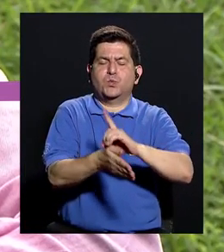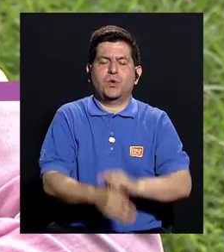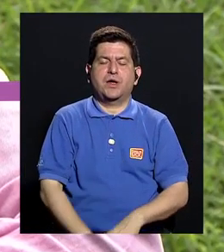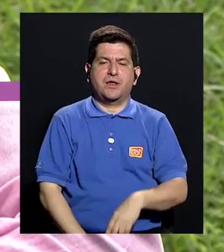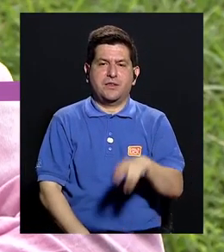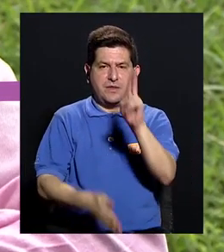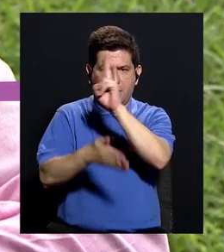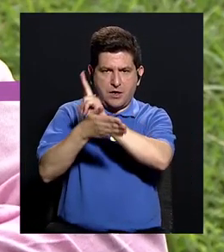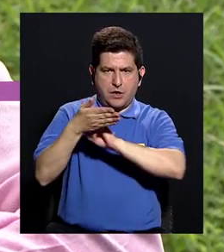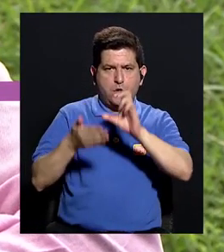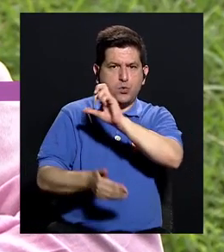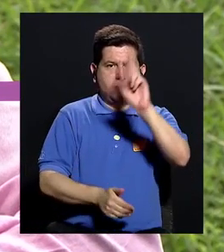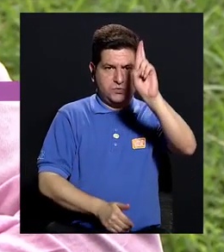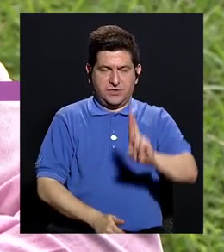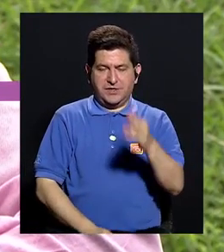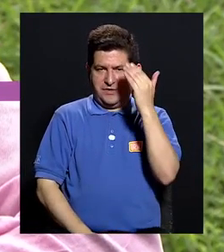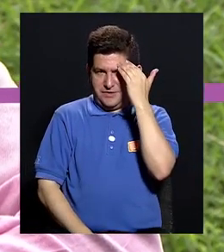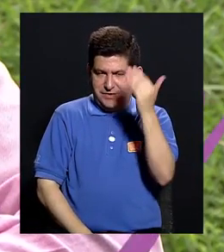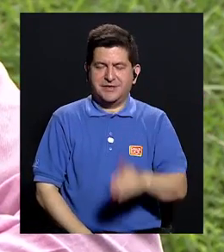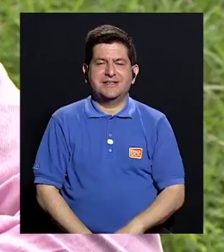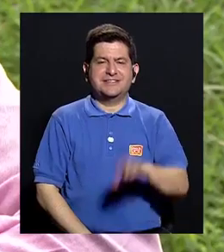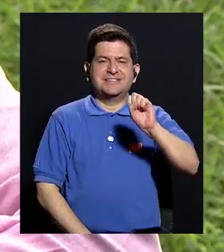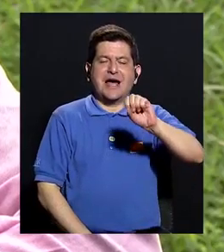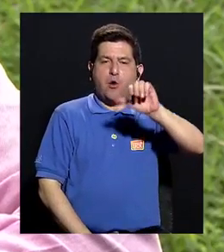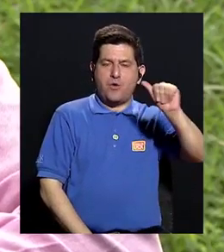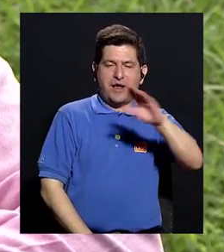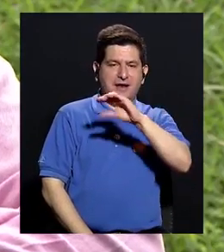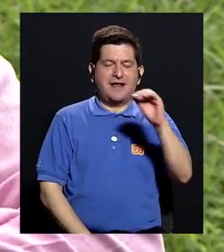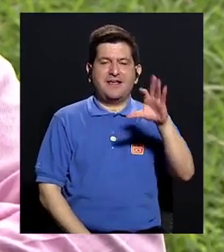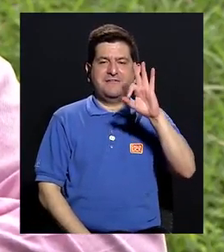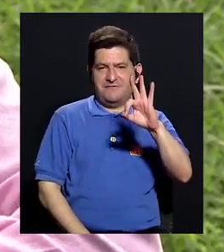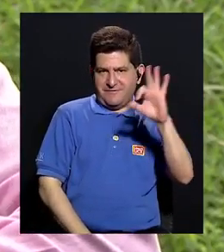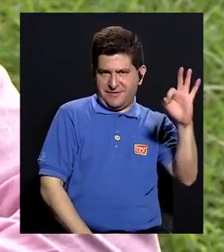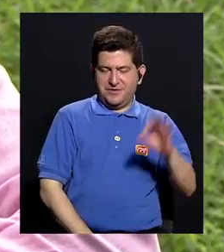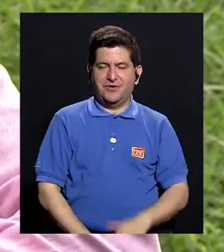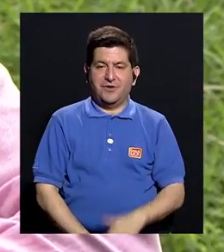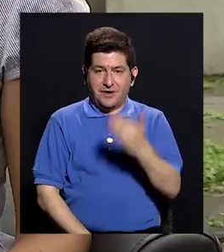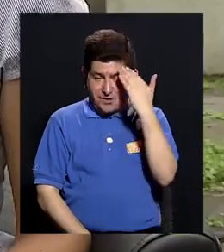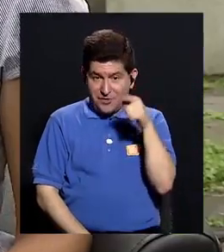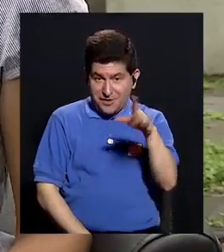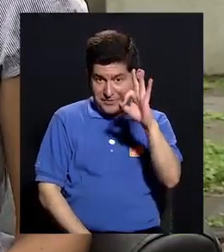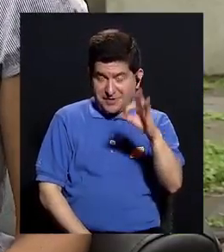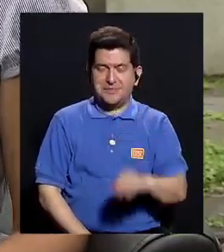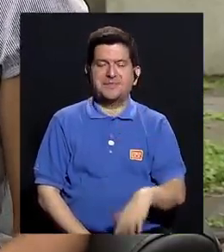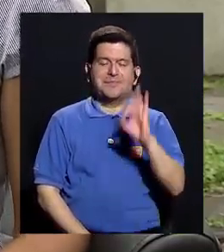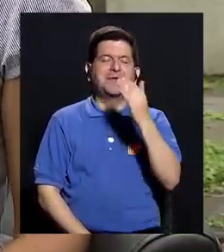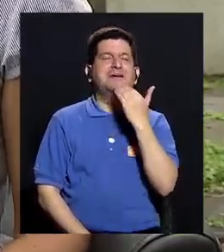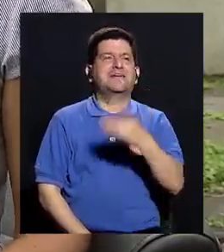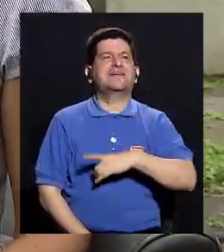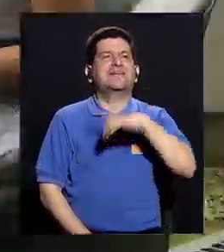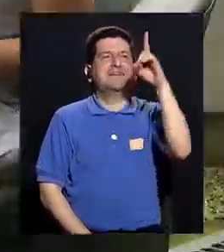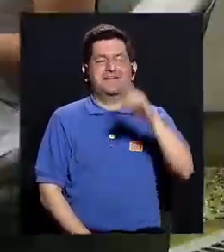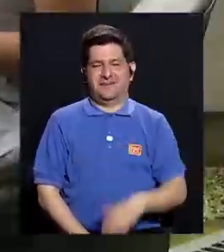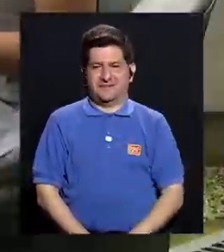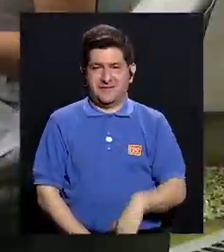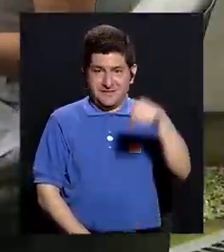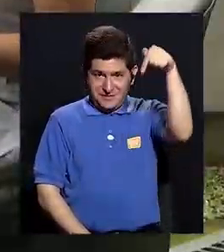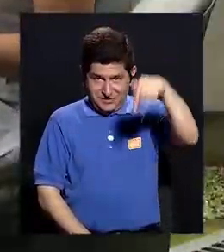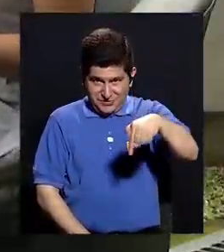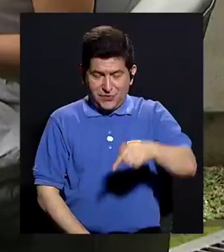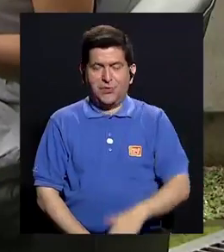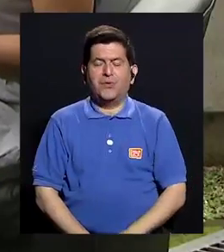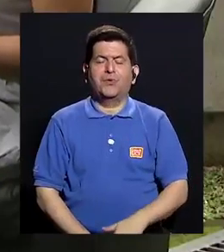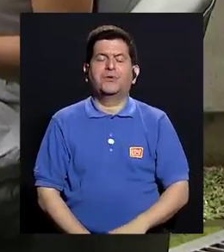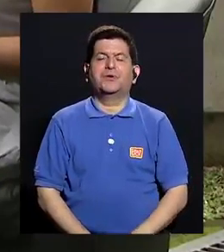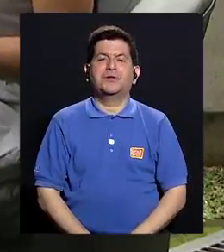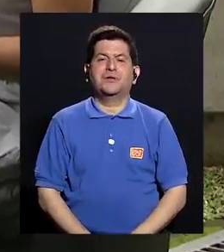de la Universidad de Costa Rica, les saluda Saúl Aguilar y Fabiola Fernández. Hola, Saúl, ¿cómo estás? Muy bien, gracias a Dios. Y para hoy,